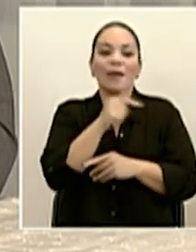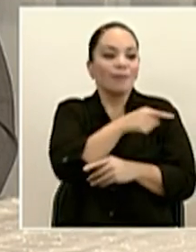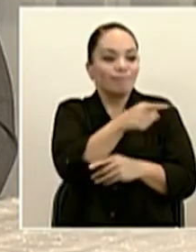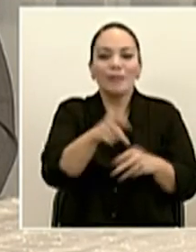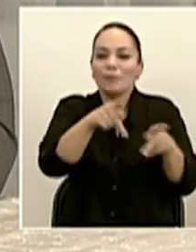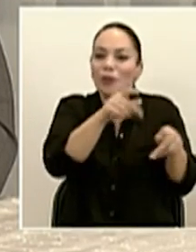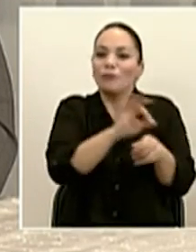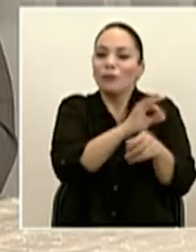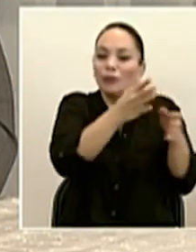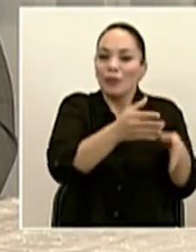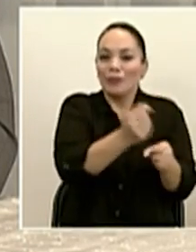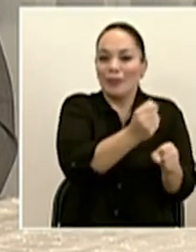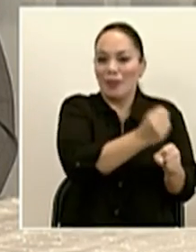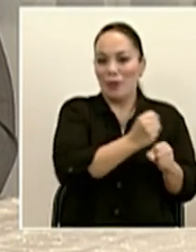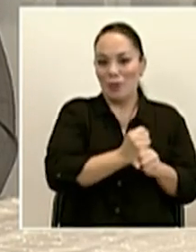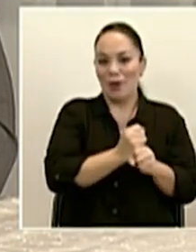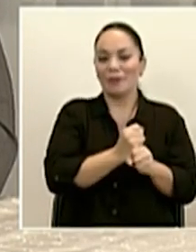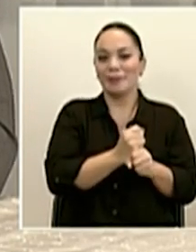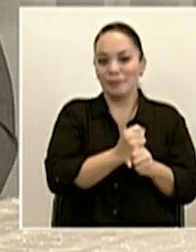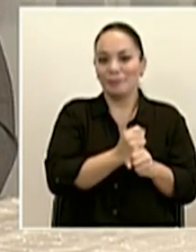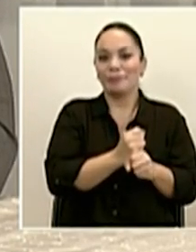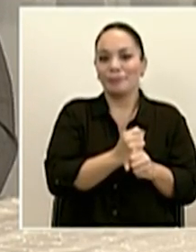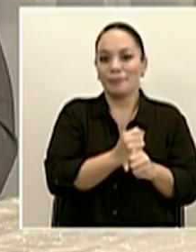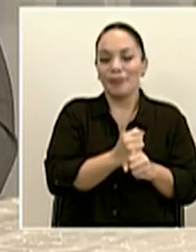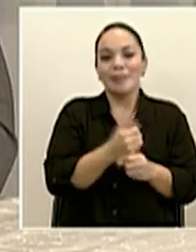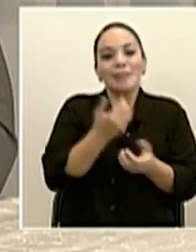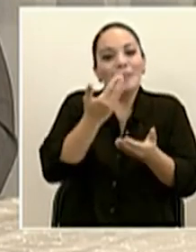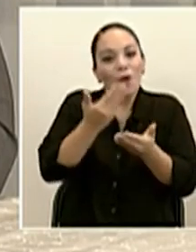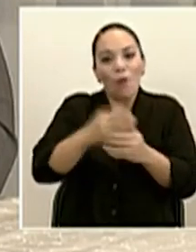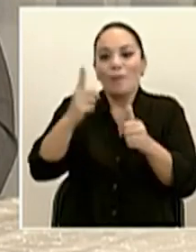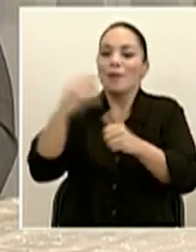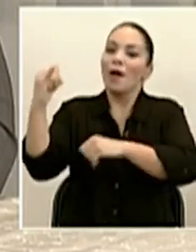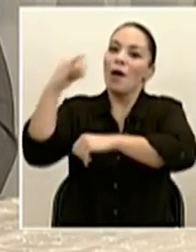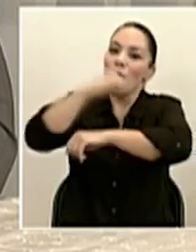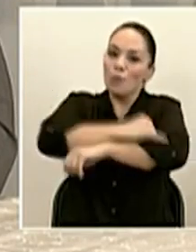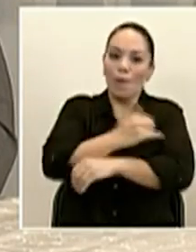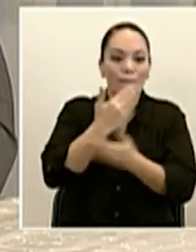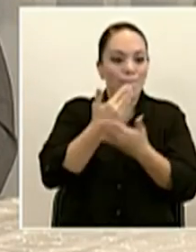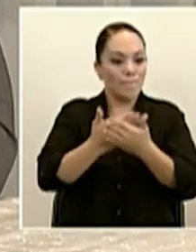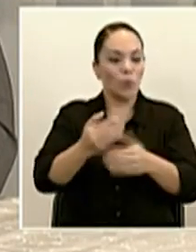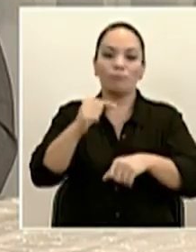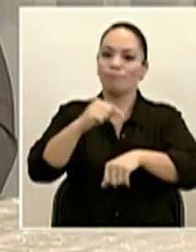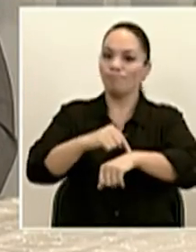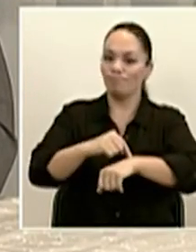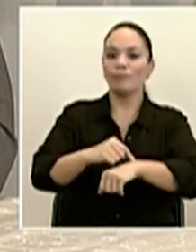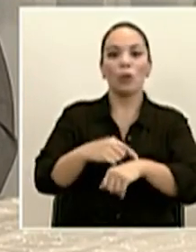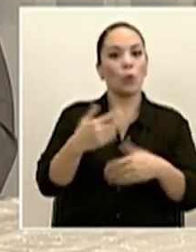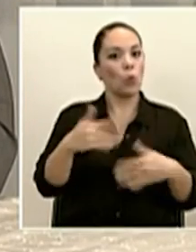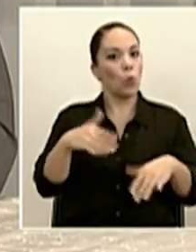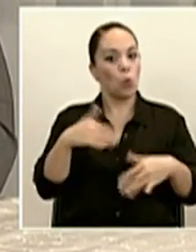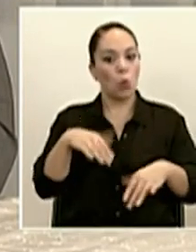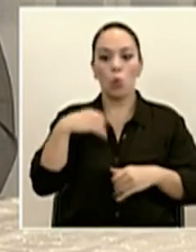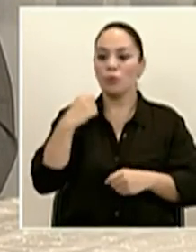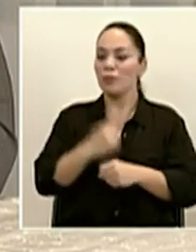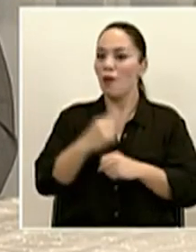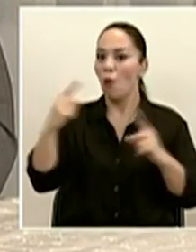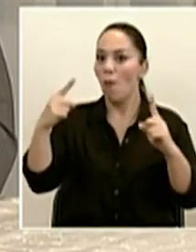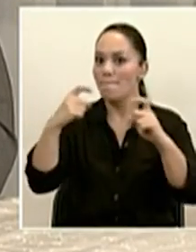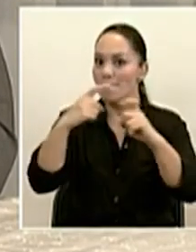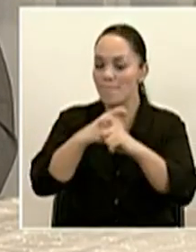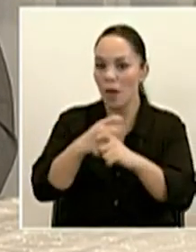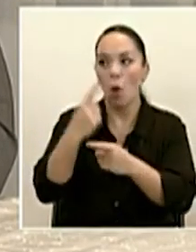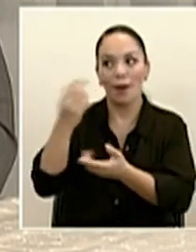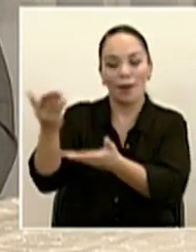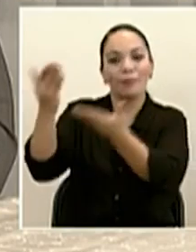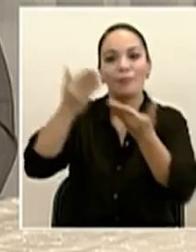seguridad social, llegue al país el primero de tres aviones, con buen suceso, en una operación logística compleja, pero